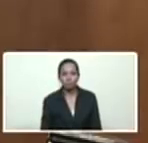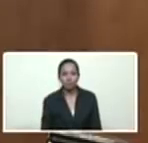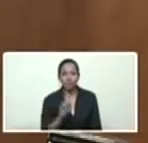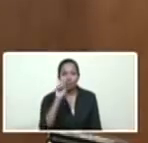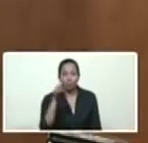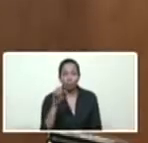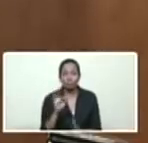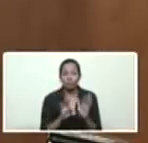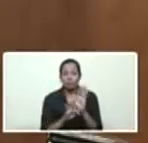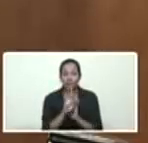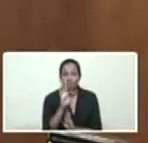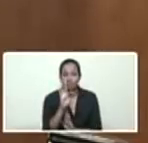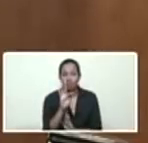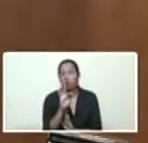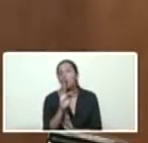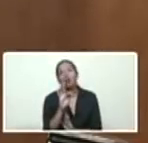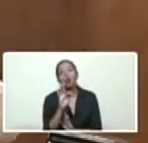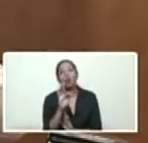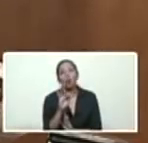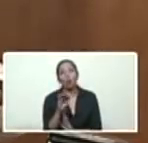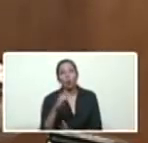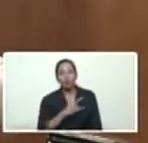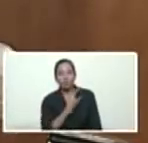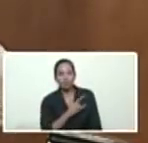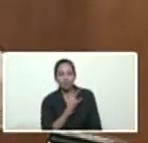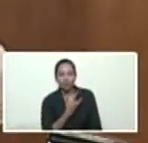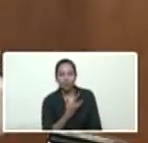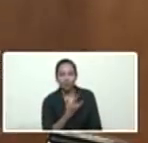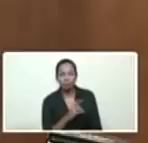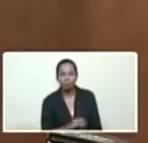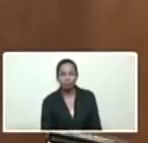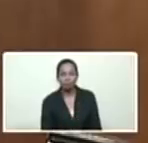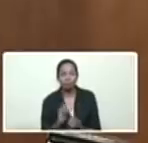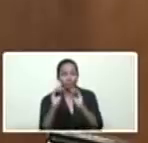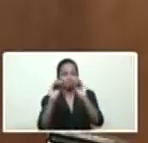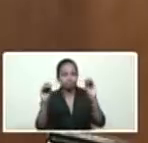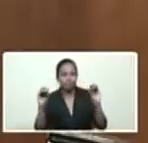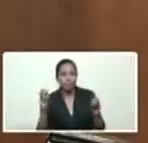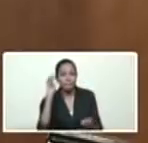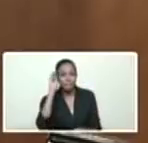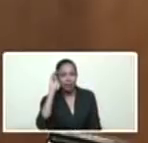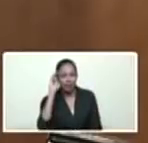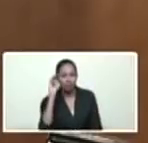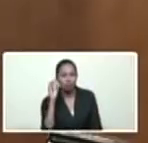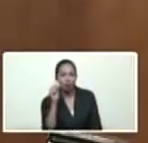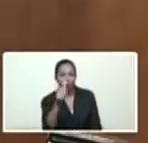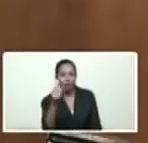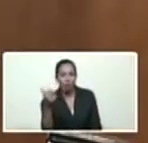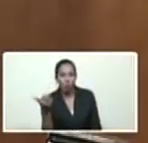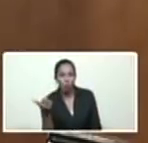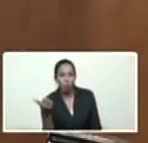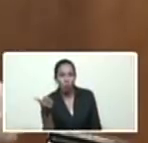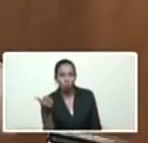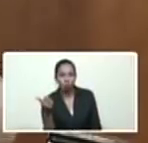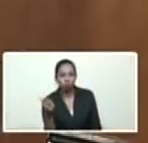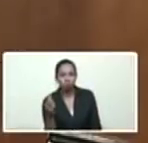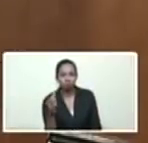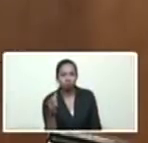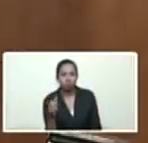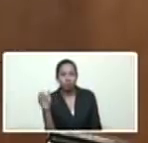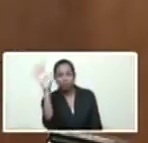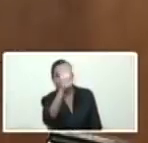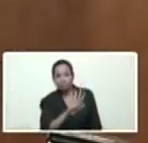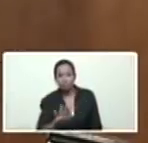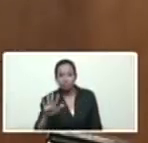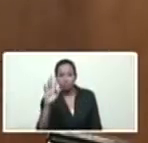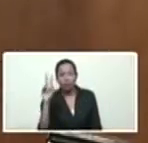Estudiantes de Educación Universitaria, llamo a los maestros, a las maestras, a los profesores y profesoras del país, al Gran